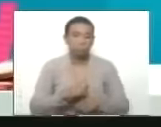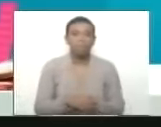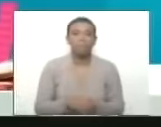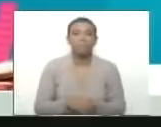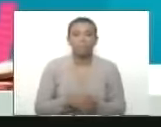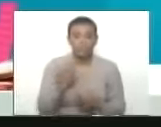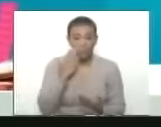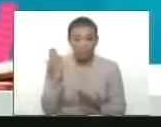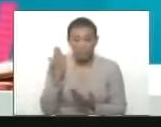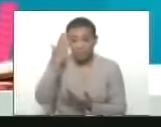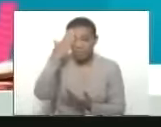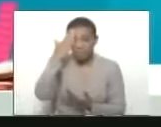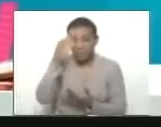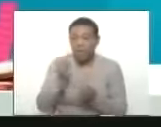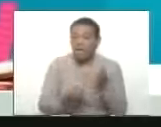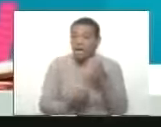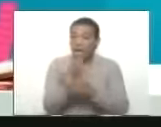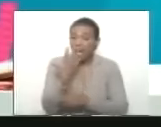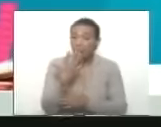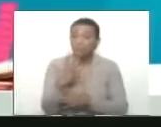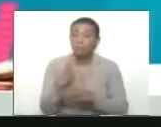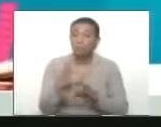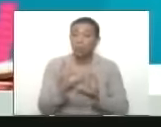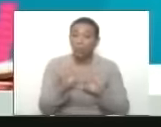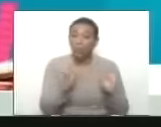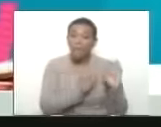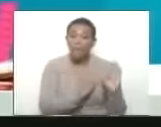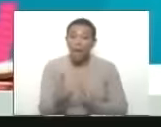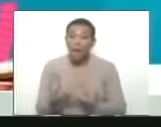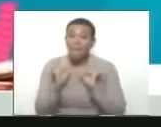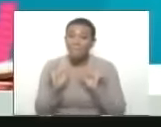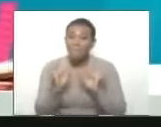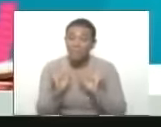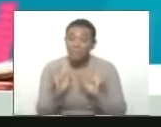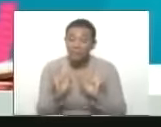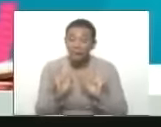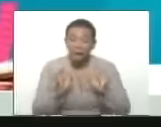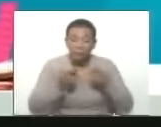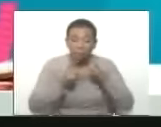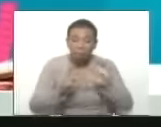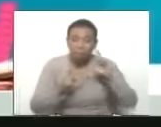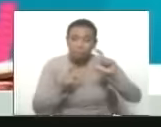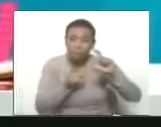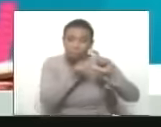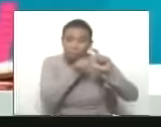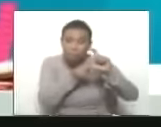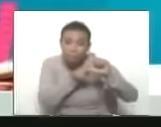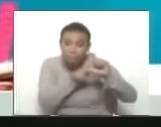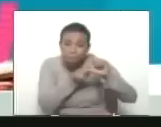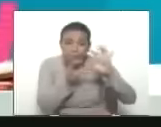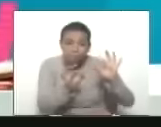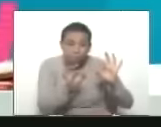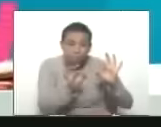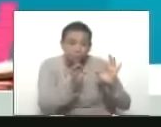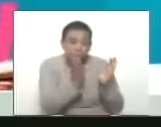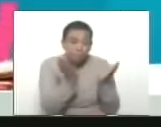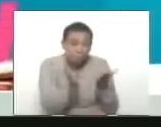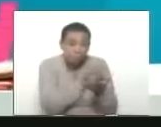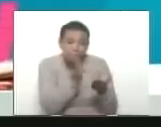estamos como ustedes saben creando un programa especial muy especial